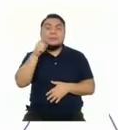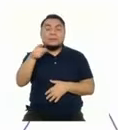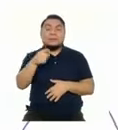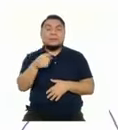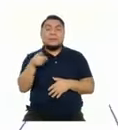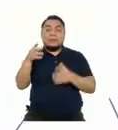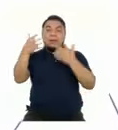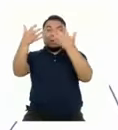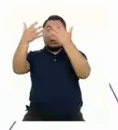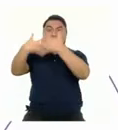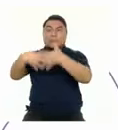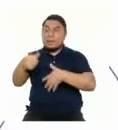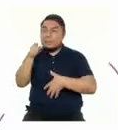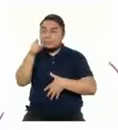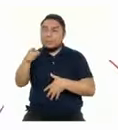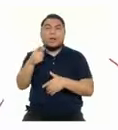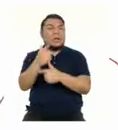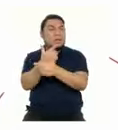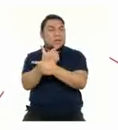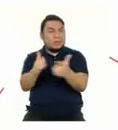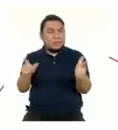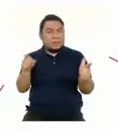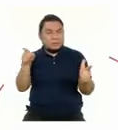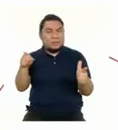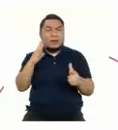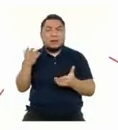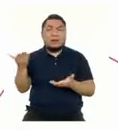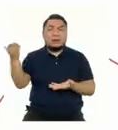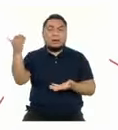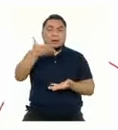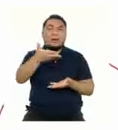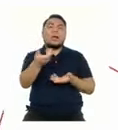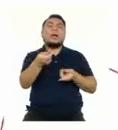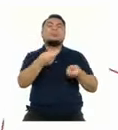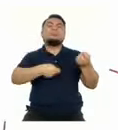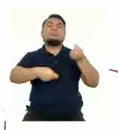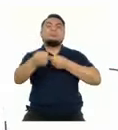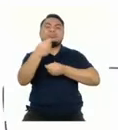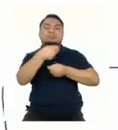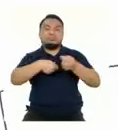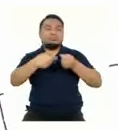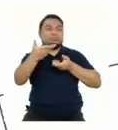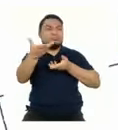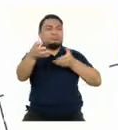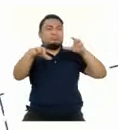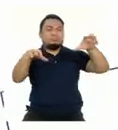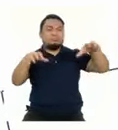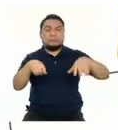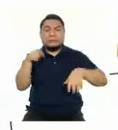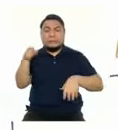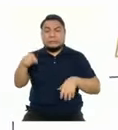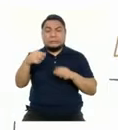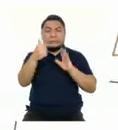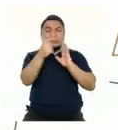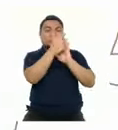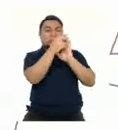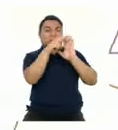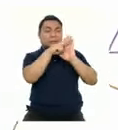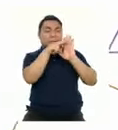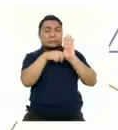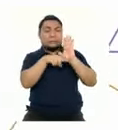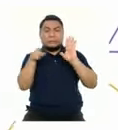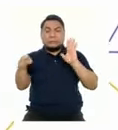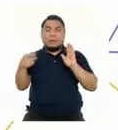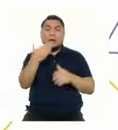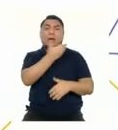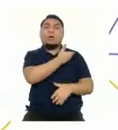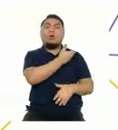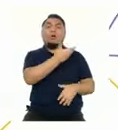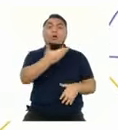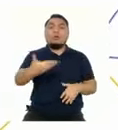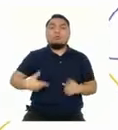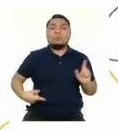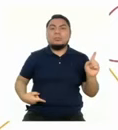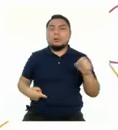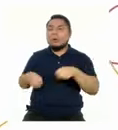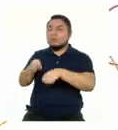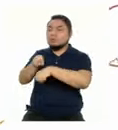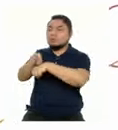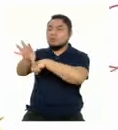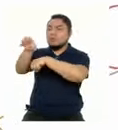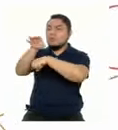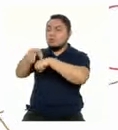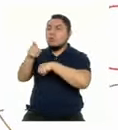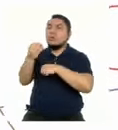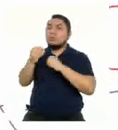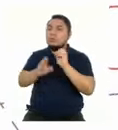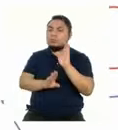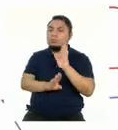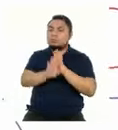privada es libre, se ejerce en una economía social de mercado. Bajo este régimen, el Estado orienta el desarrollo